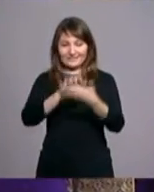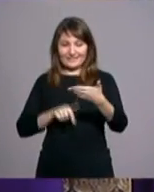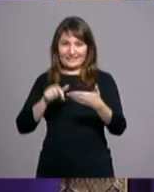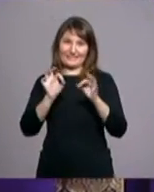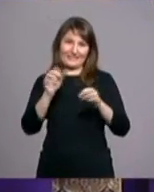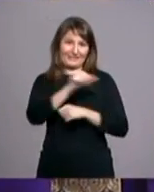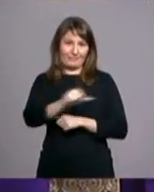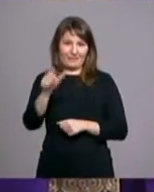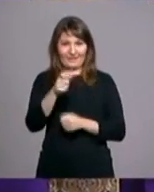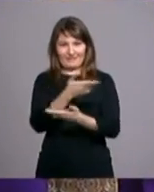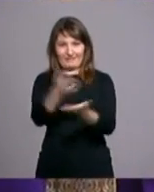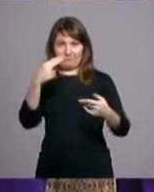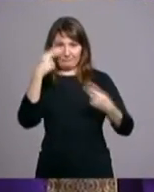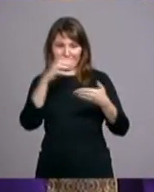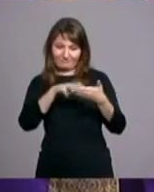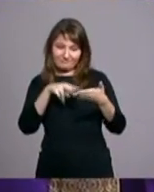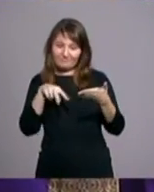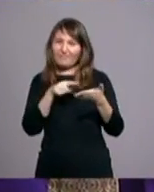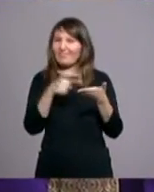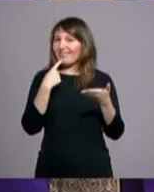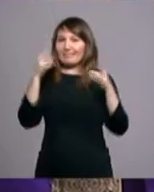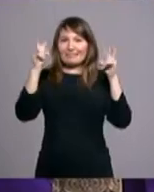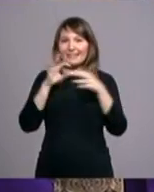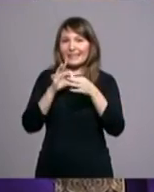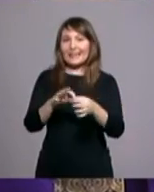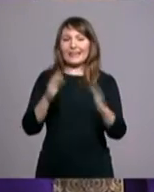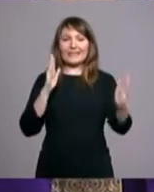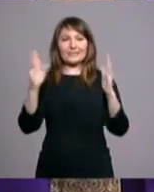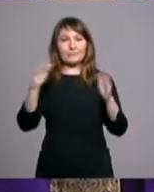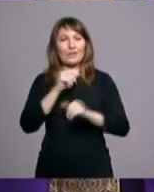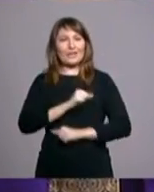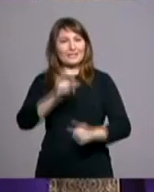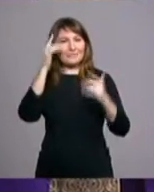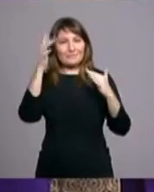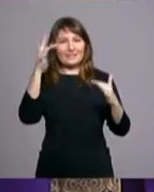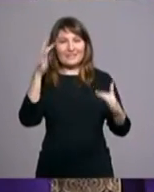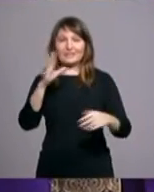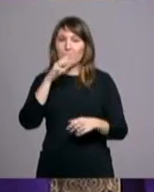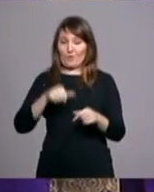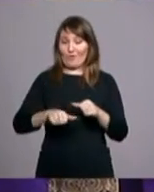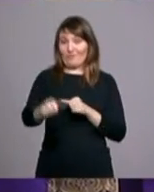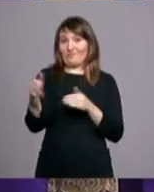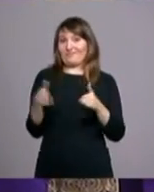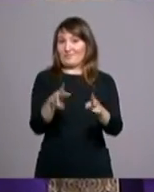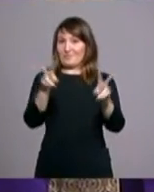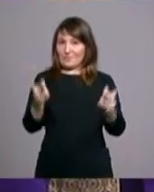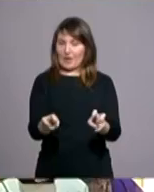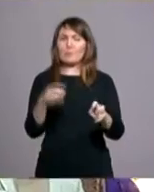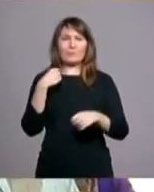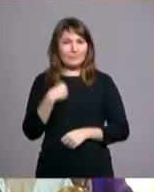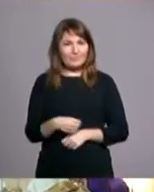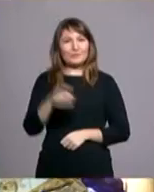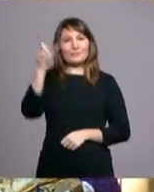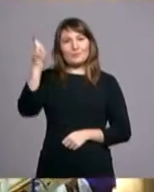a los fieles. En ella habla de vivir un tiempo de esperanza fraguado por el inicio de un camino nuevo, el mismo que recorrió la